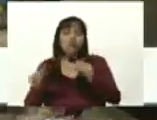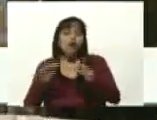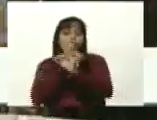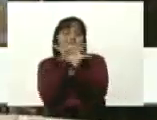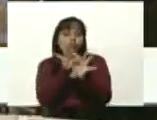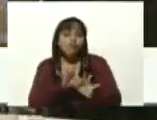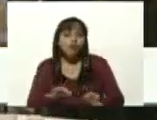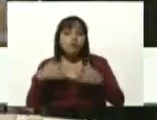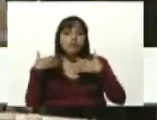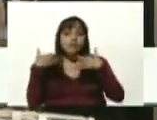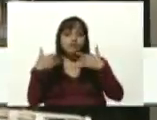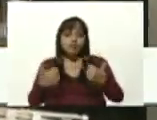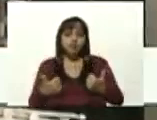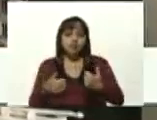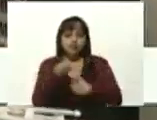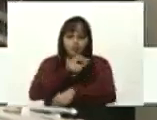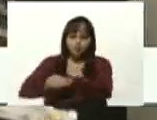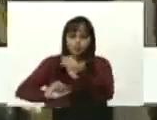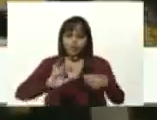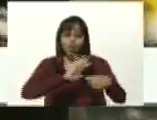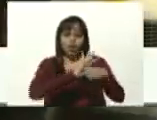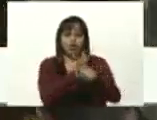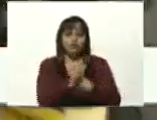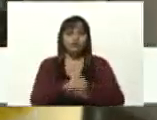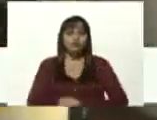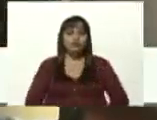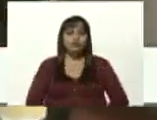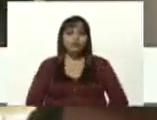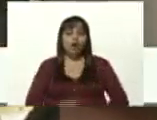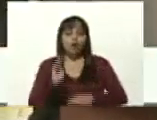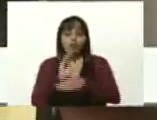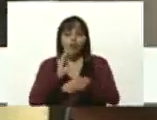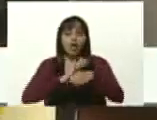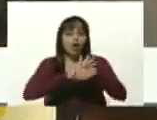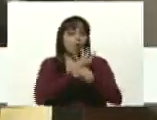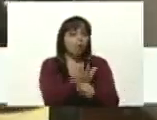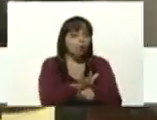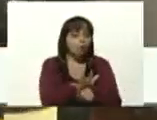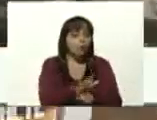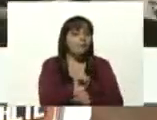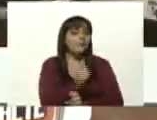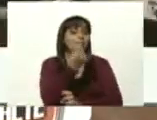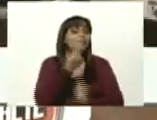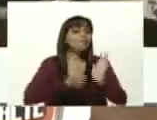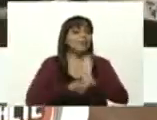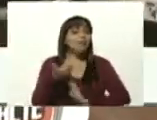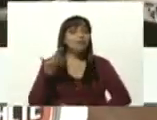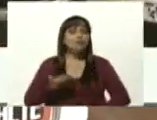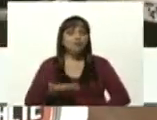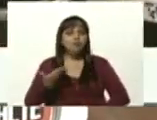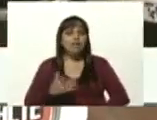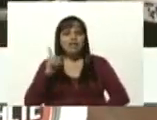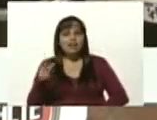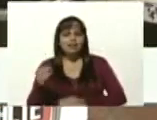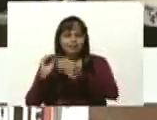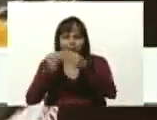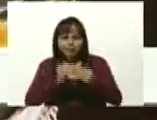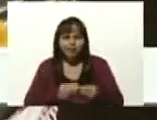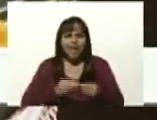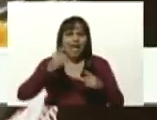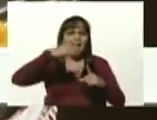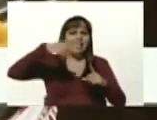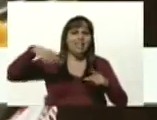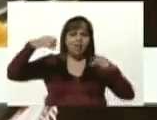saneamiento ante el COVID la prevención del COVID primero y así también las instalaciones eléctricas